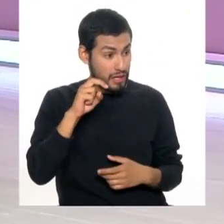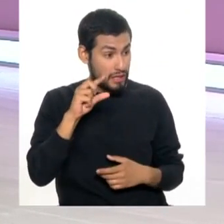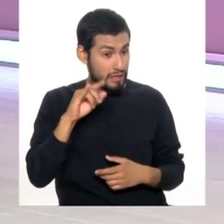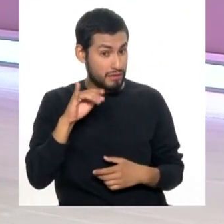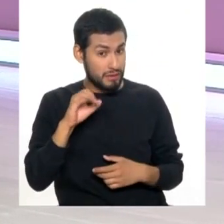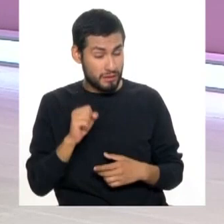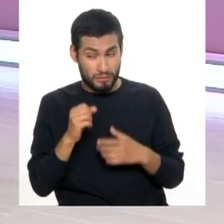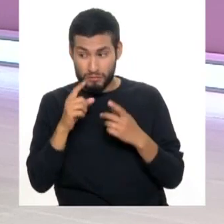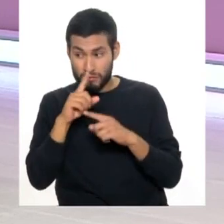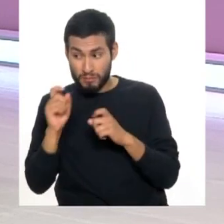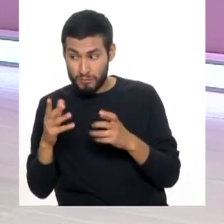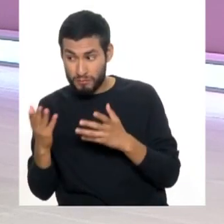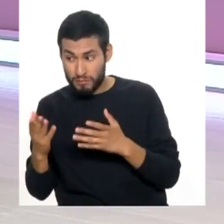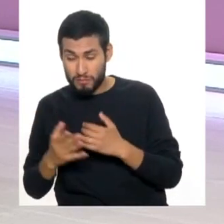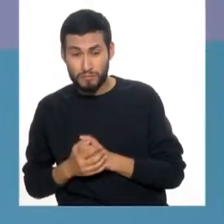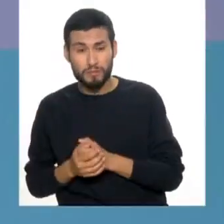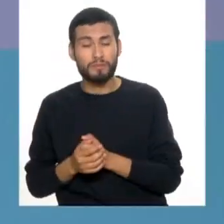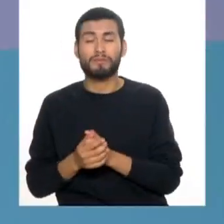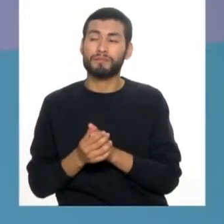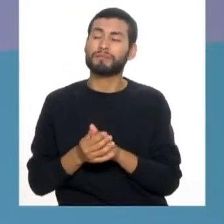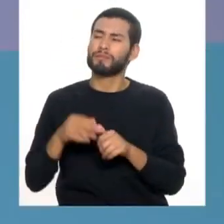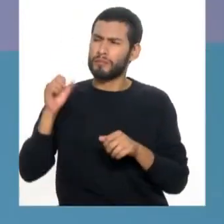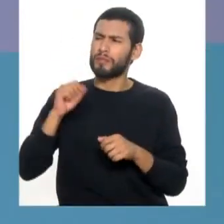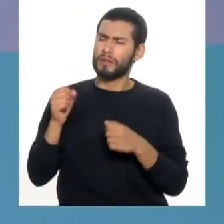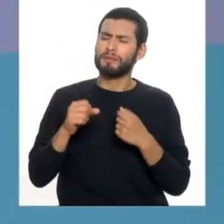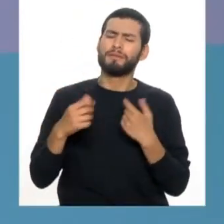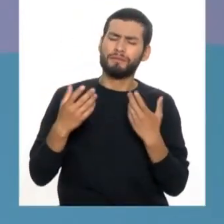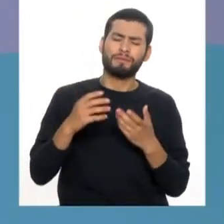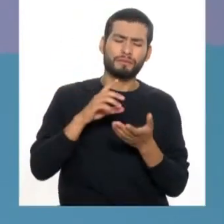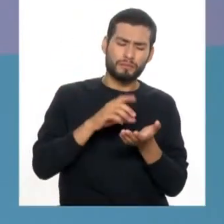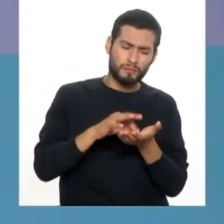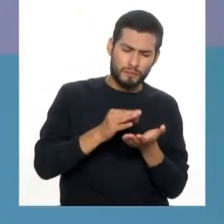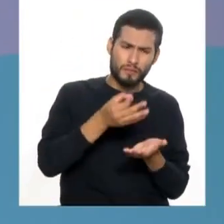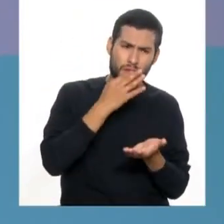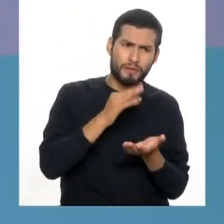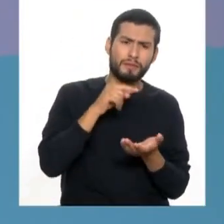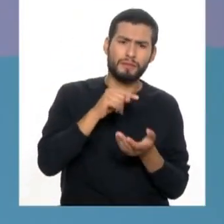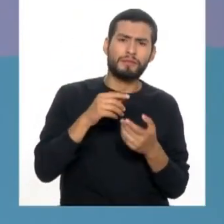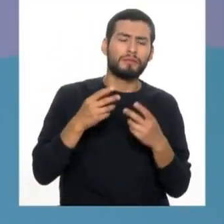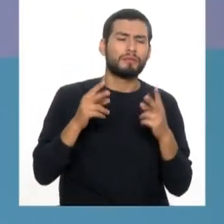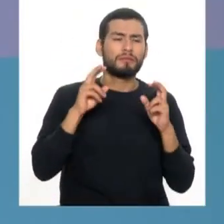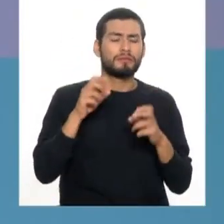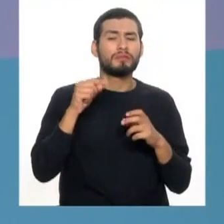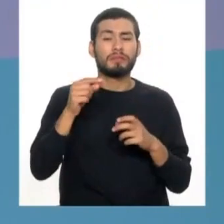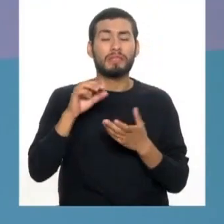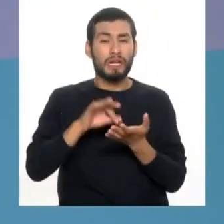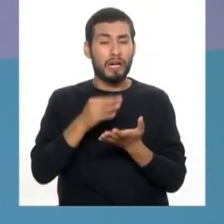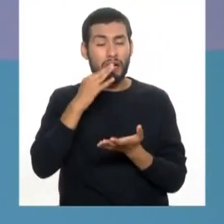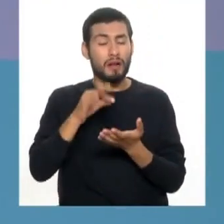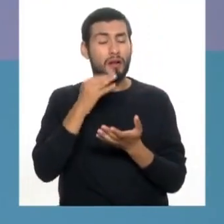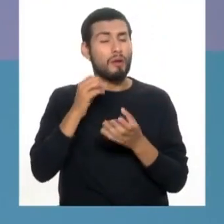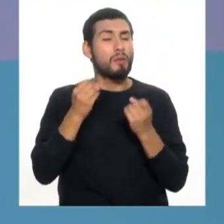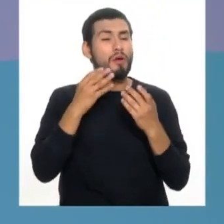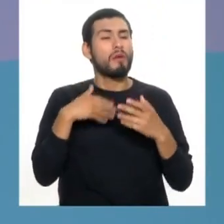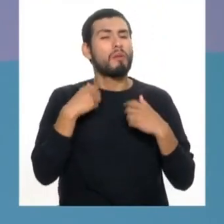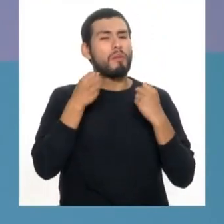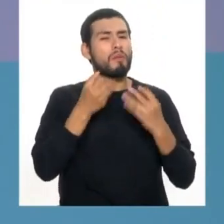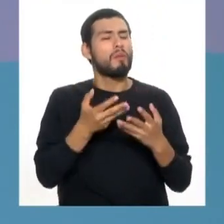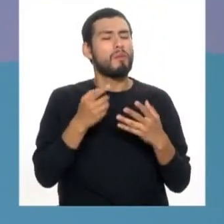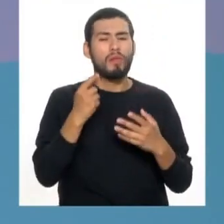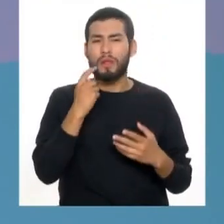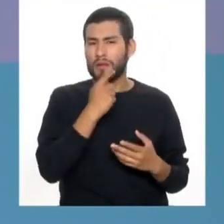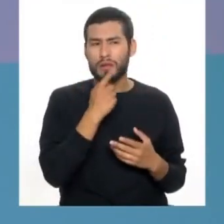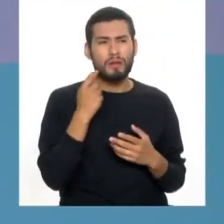por supuesto. Porque, por ejemplo, algún tipo de medicamentos, personas que toman medicamentos, el efecto secundario de esto es que comienza a haber una...